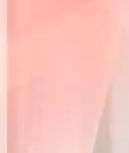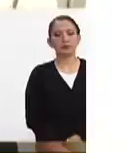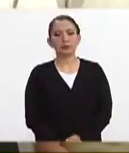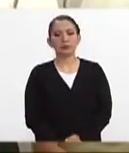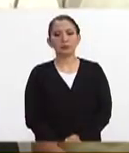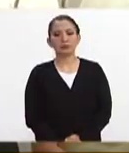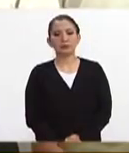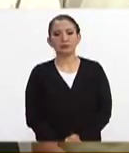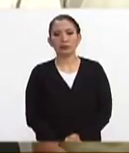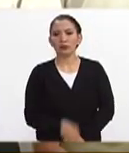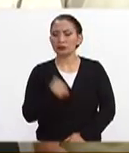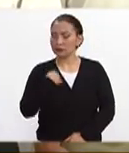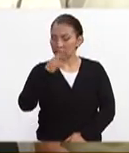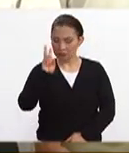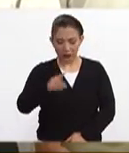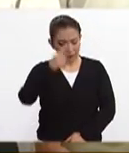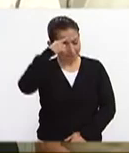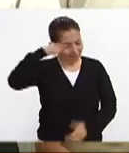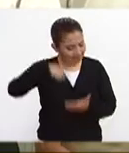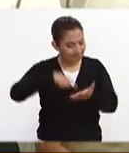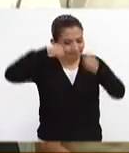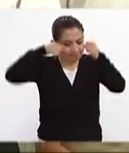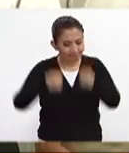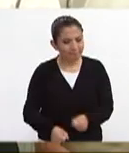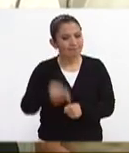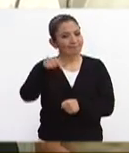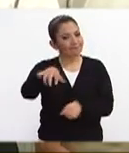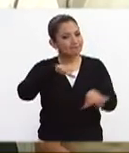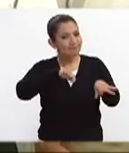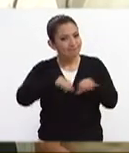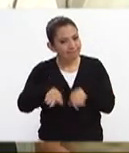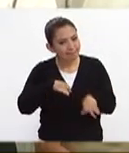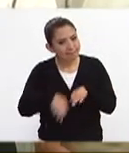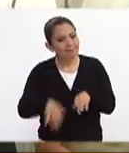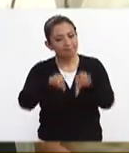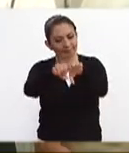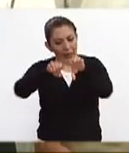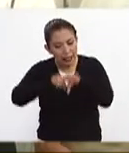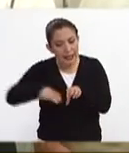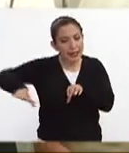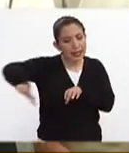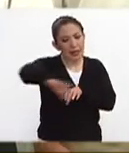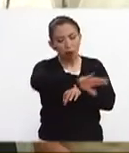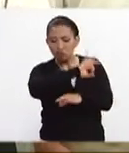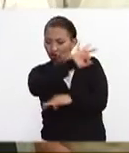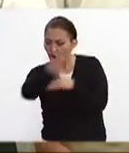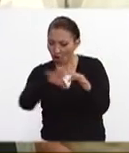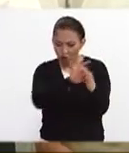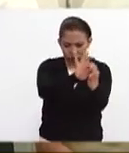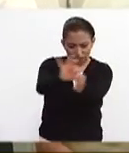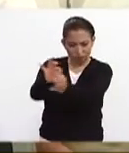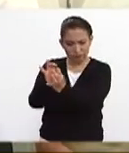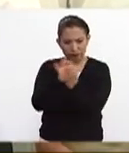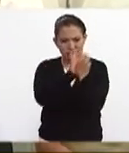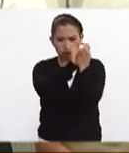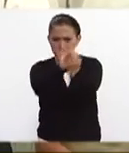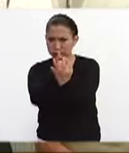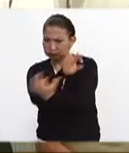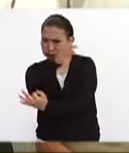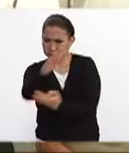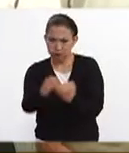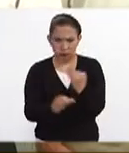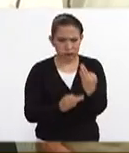Yo estoy convencido de que en este trabajo de equipo, en este frente común que estamos haciendo,